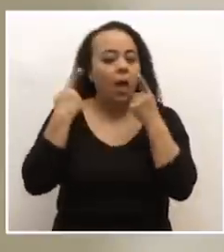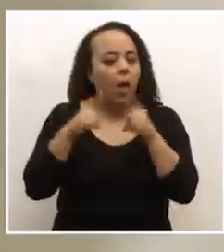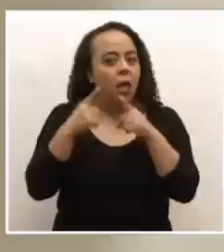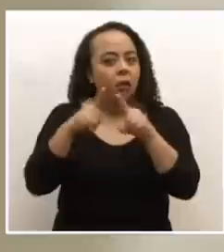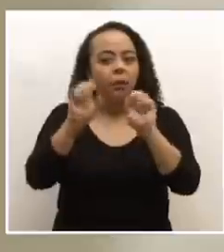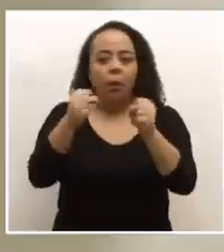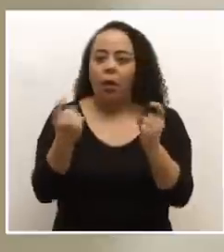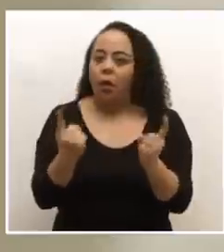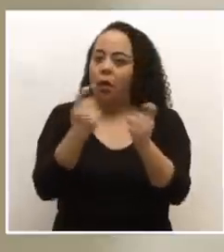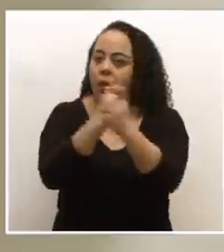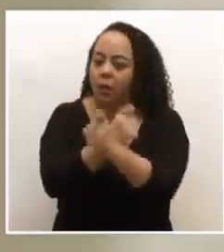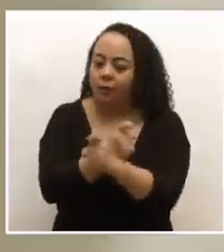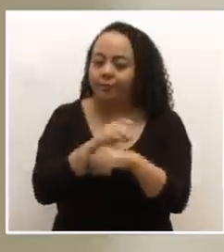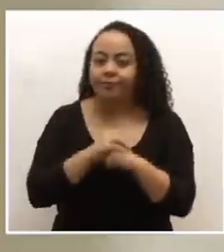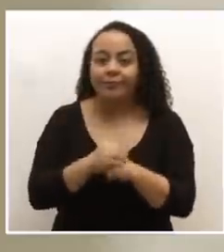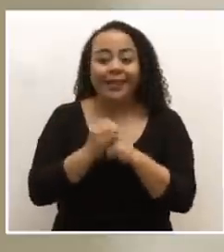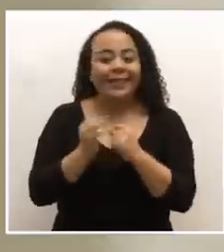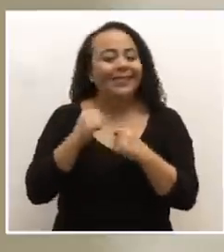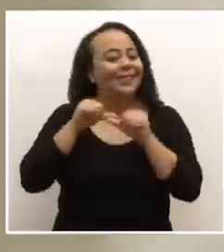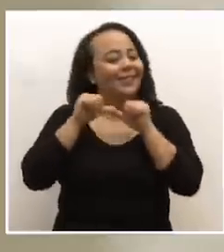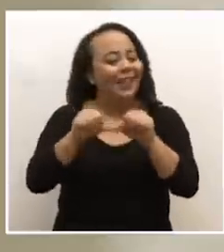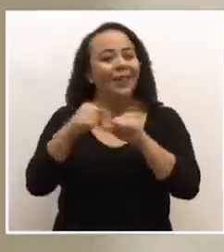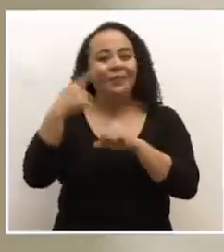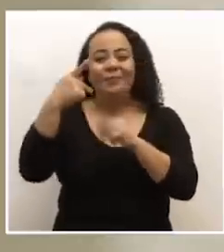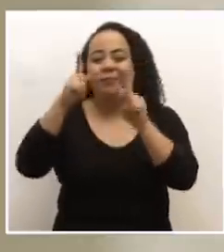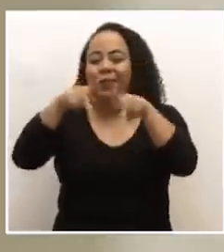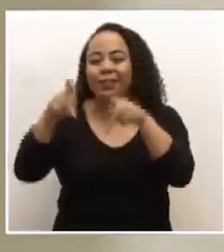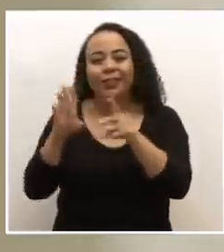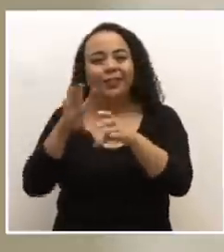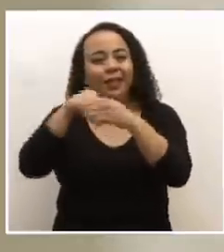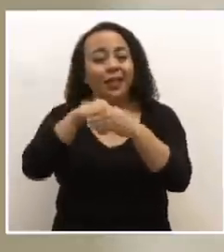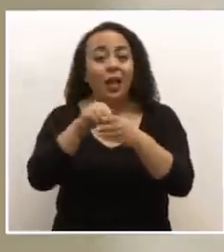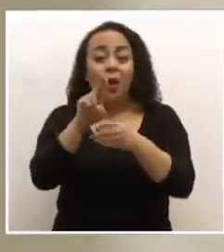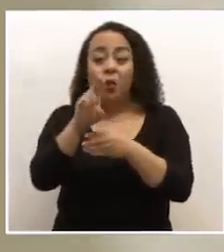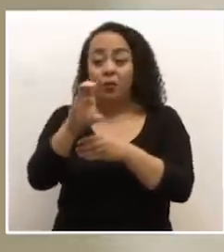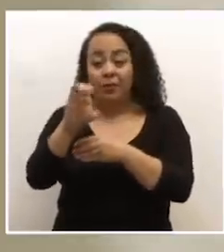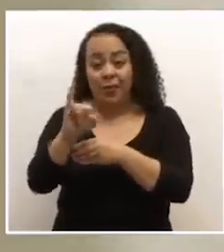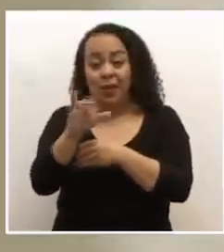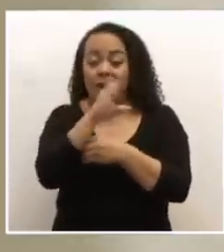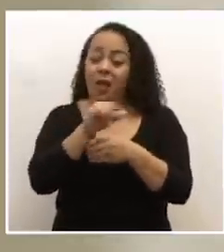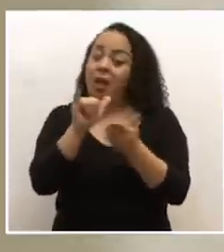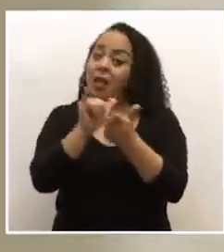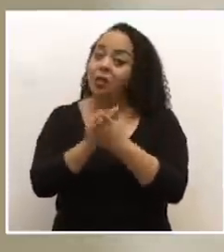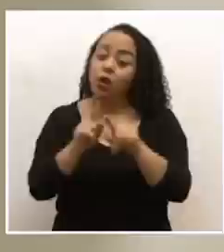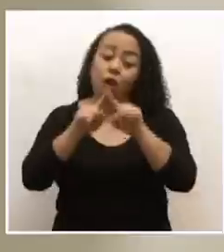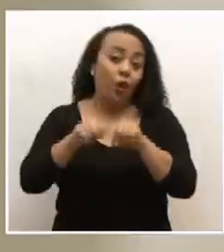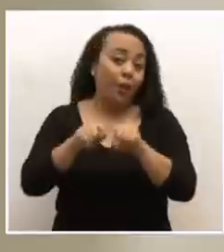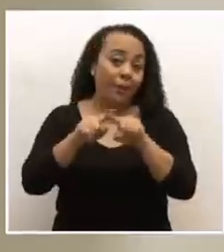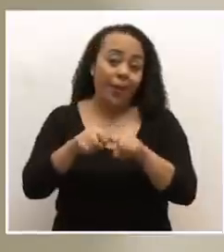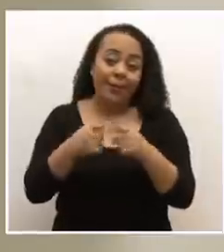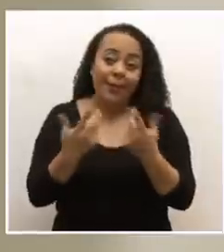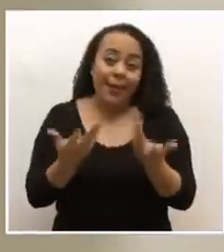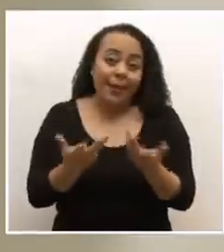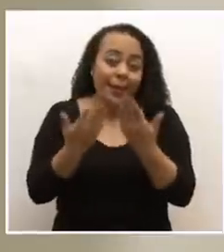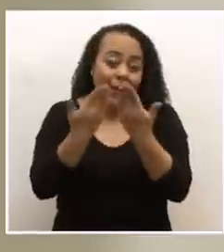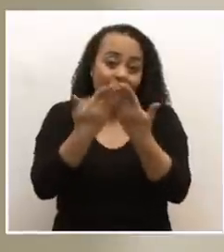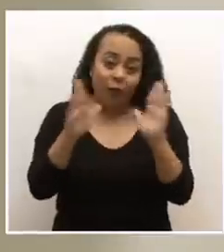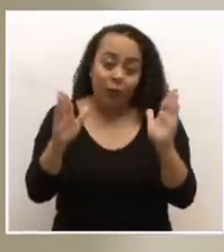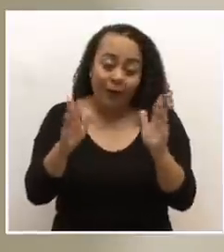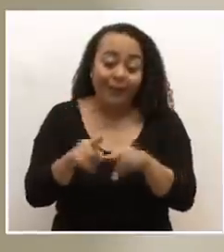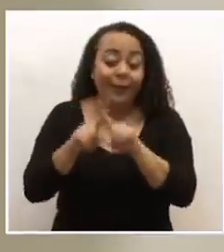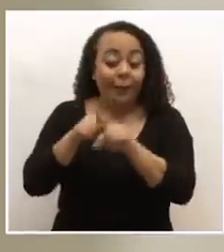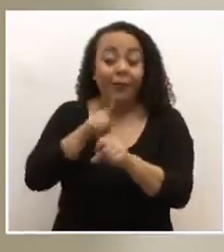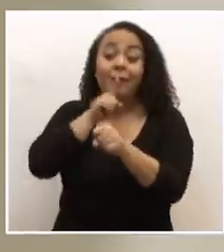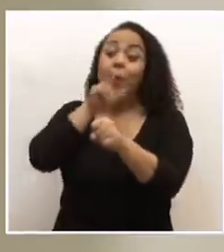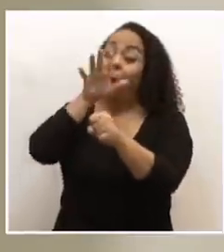van a complicar, van a seguir habiendo personas que van a ingresar a la UCI y eso no depende necesariamente de la apertura, sino del